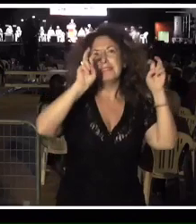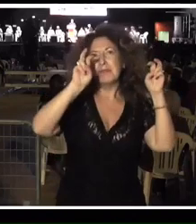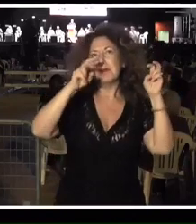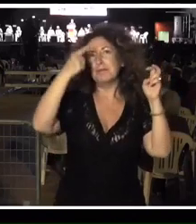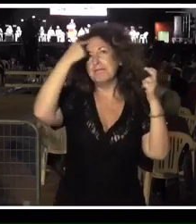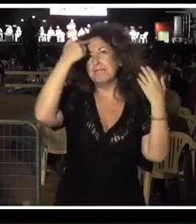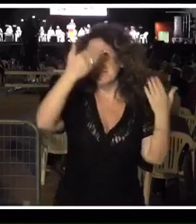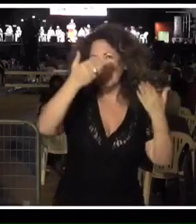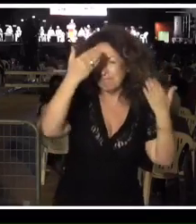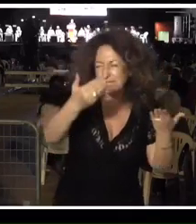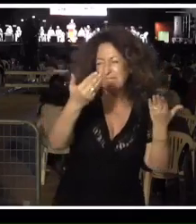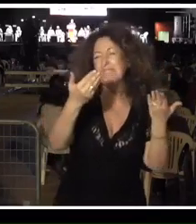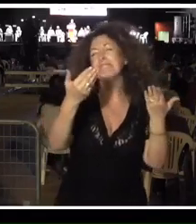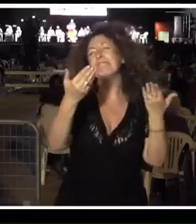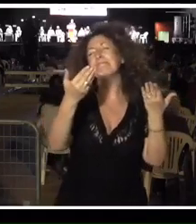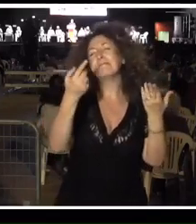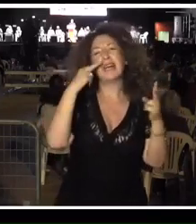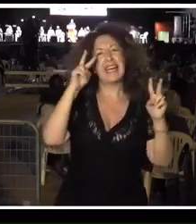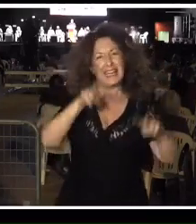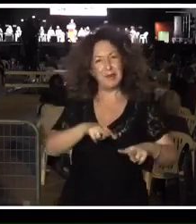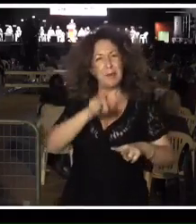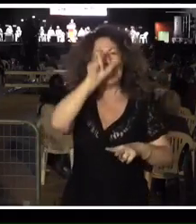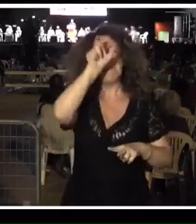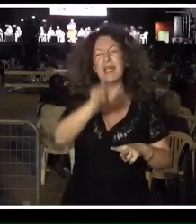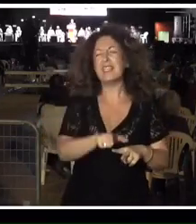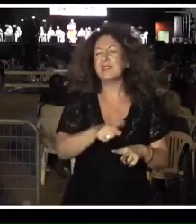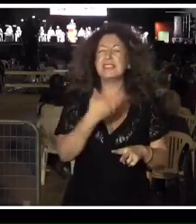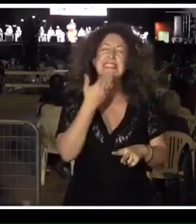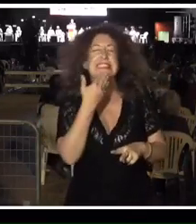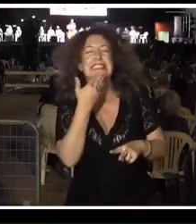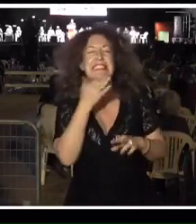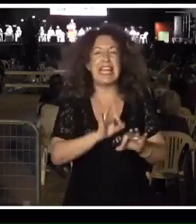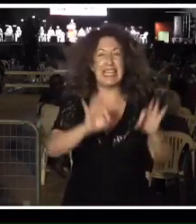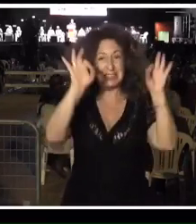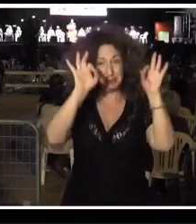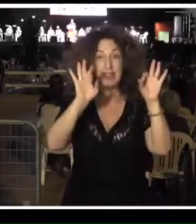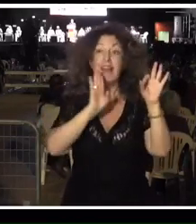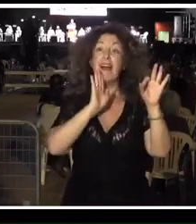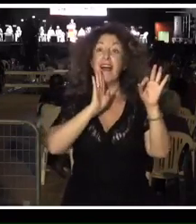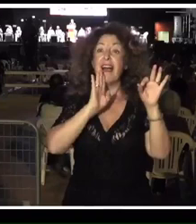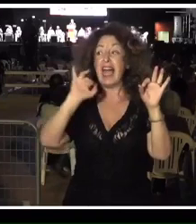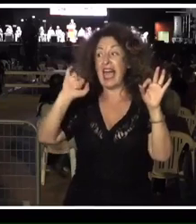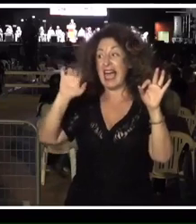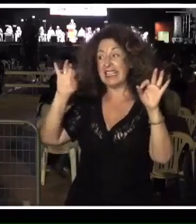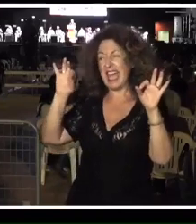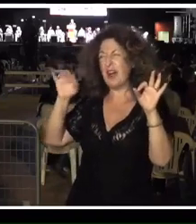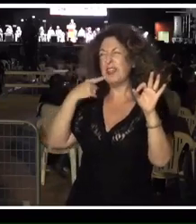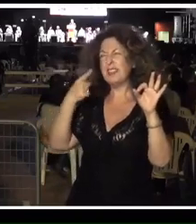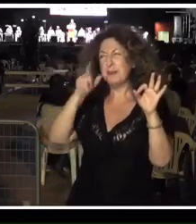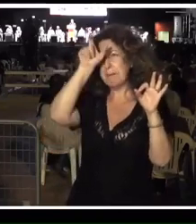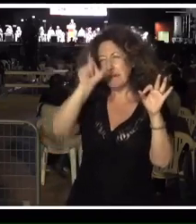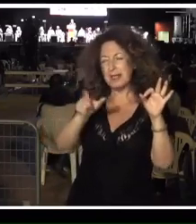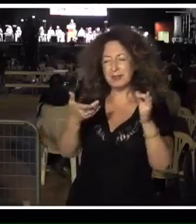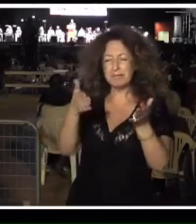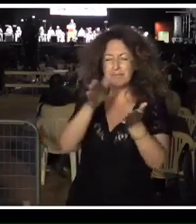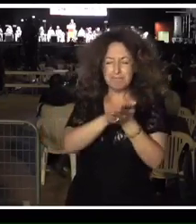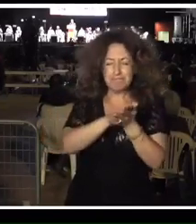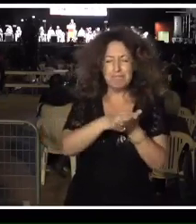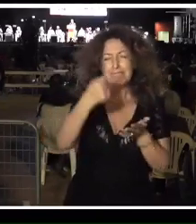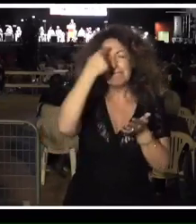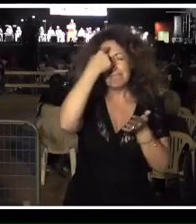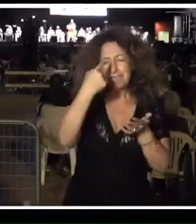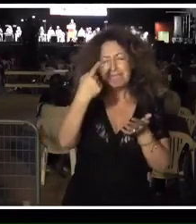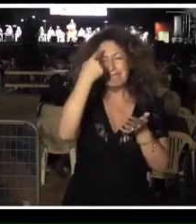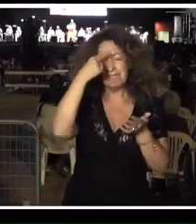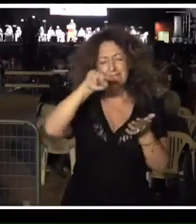muy especial y, como decía Yayo, cuya ausencia duele para los que somos militantes del Partido Comunista, los que somos